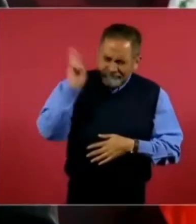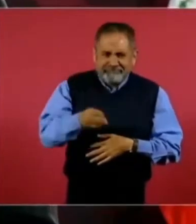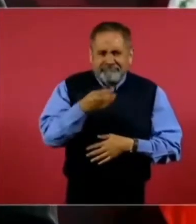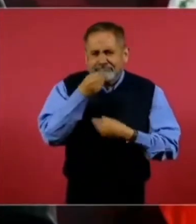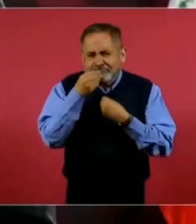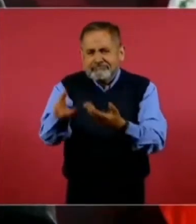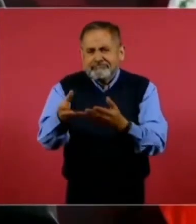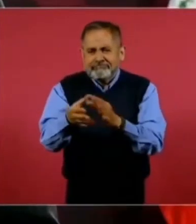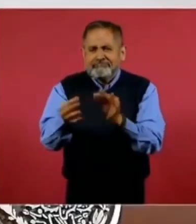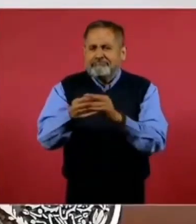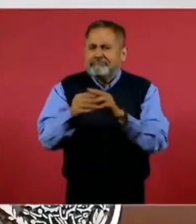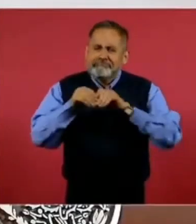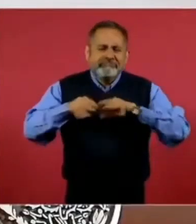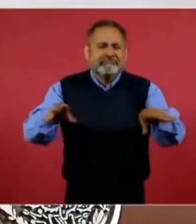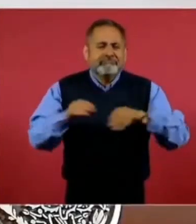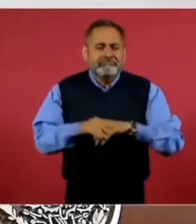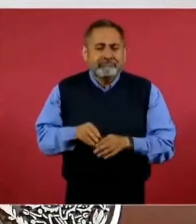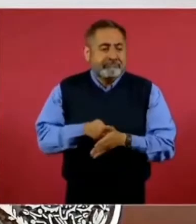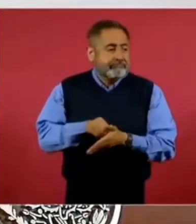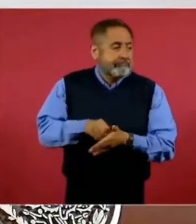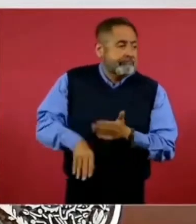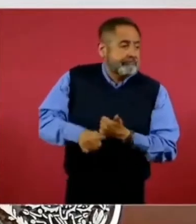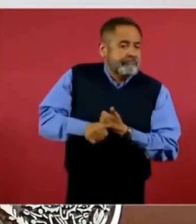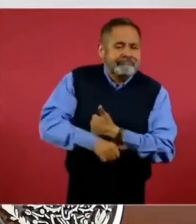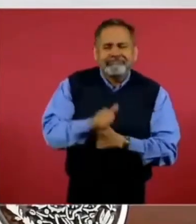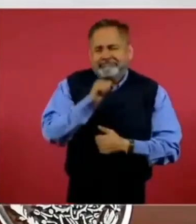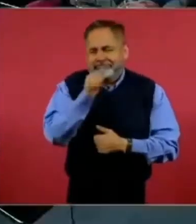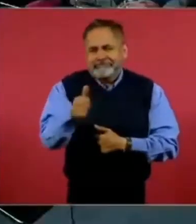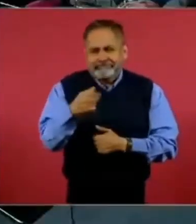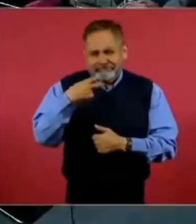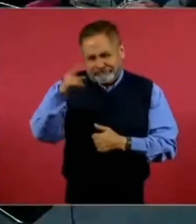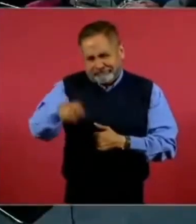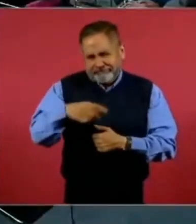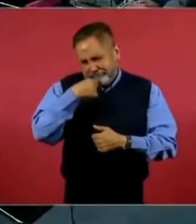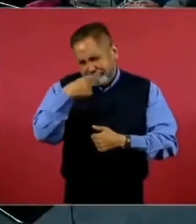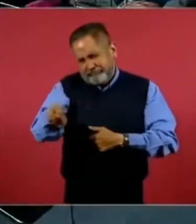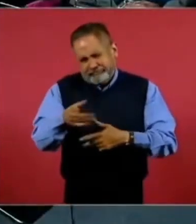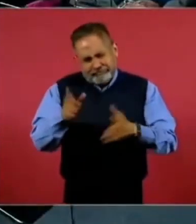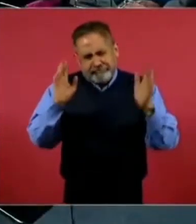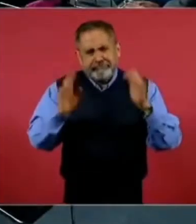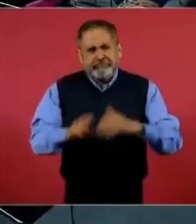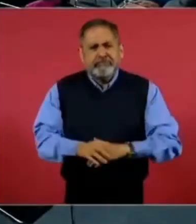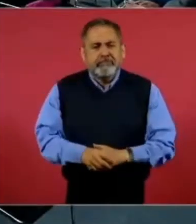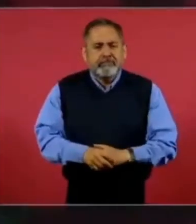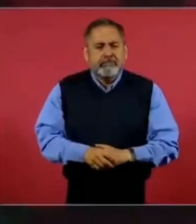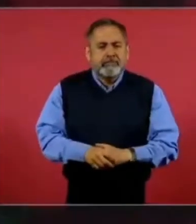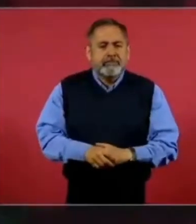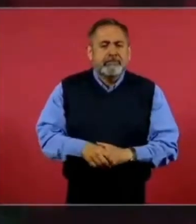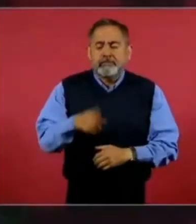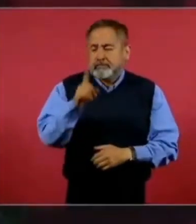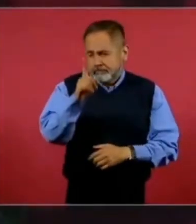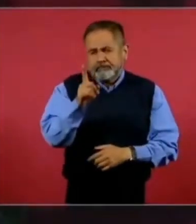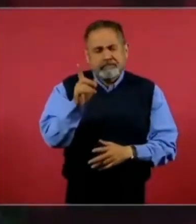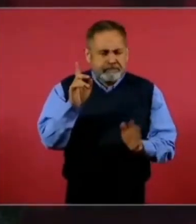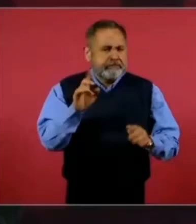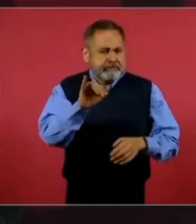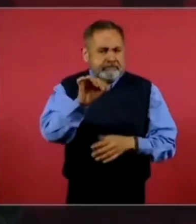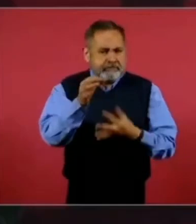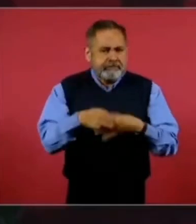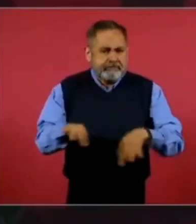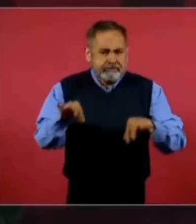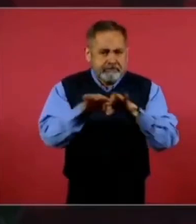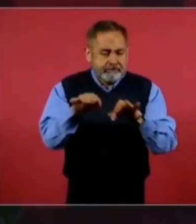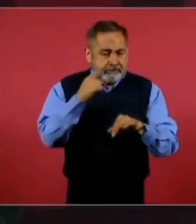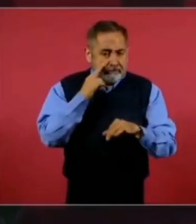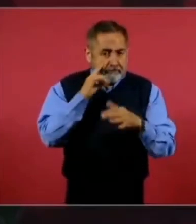verdad, sin ocultar absolutamente nada. Y si es importante, fíjense